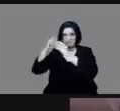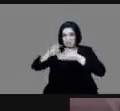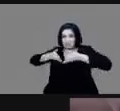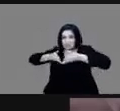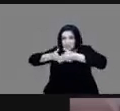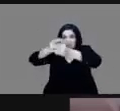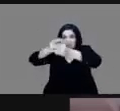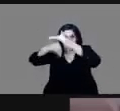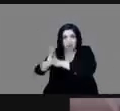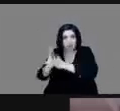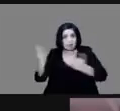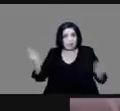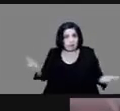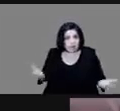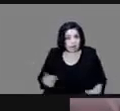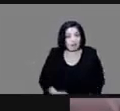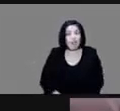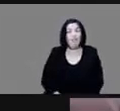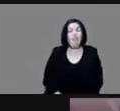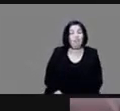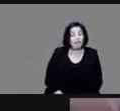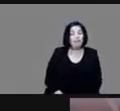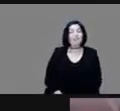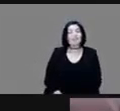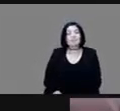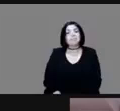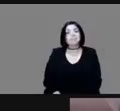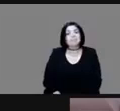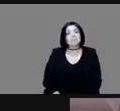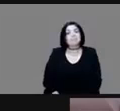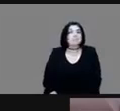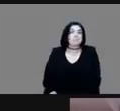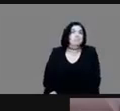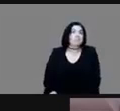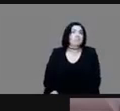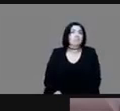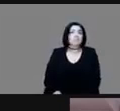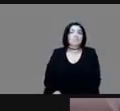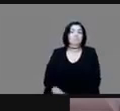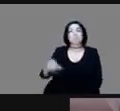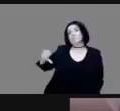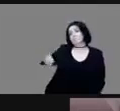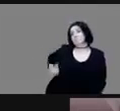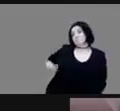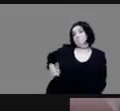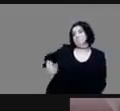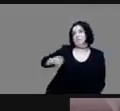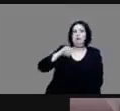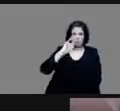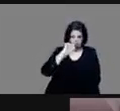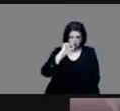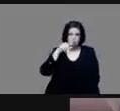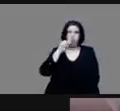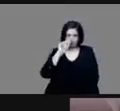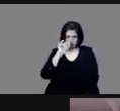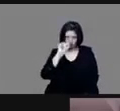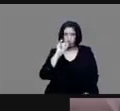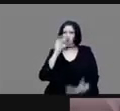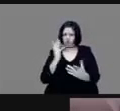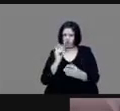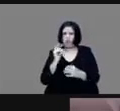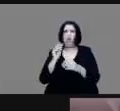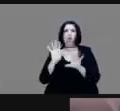pasando atravesando pero bueno sí efectivamente sí se hicieron rescates sí se hicieron rescates